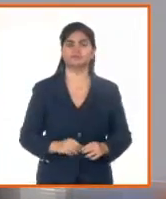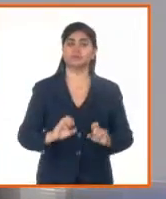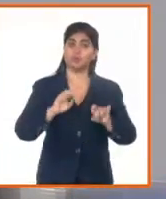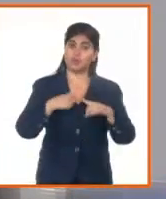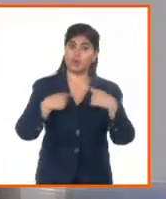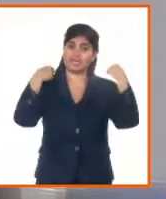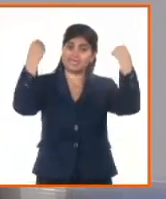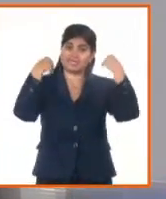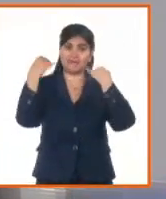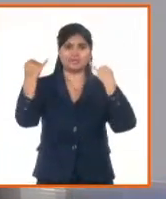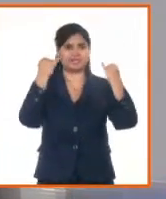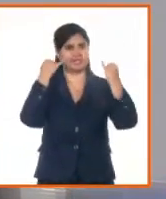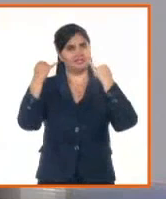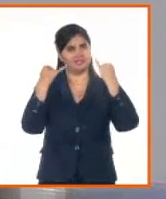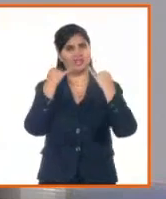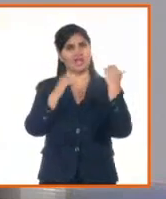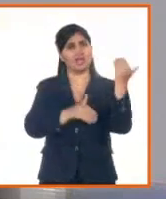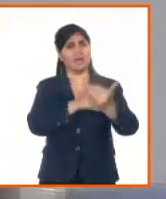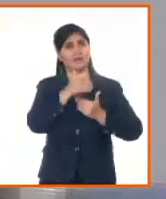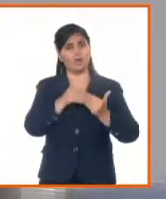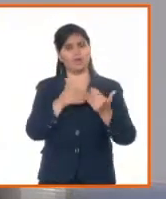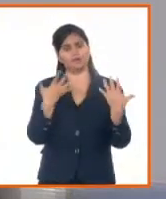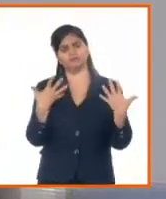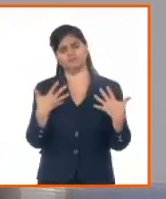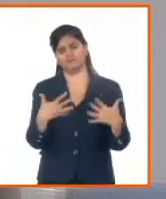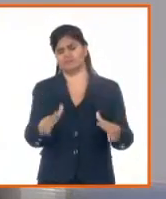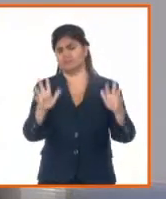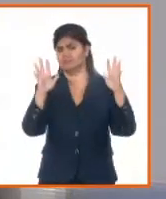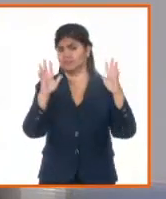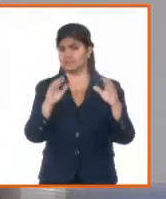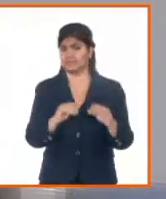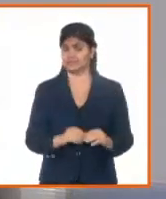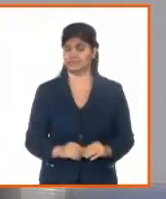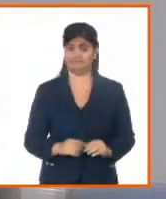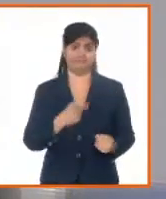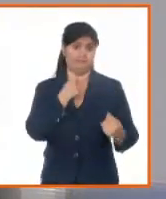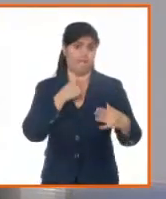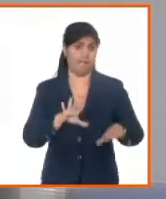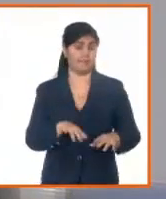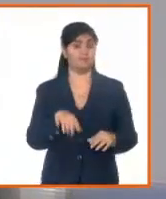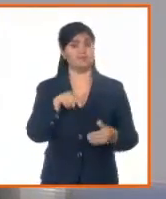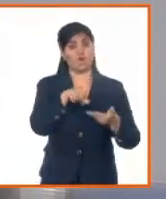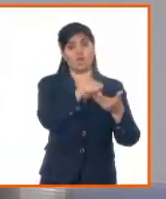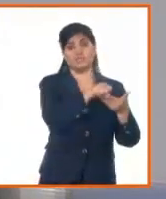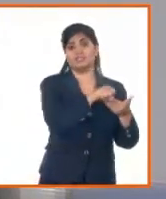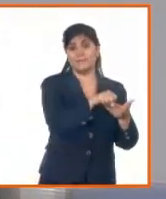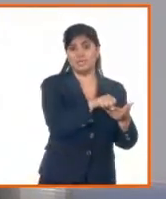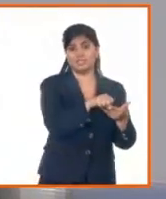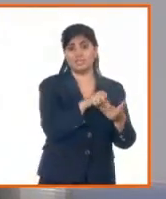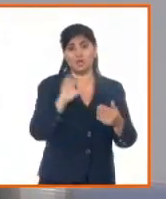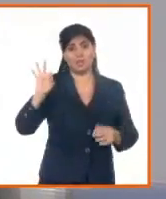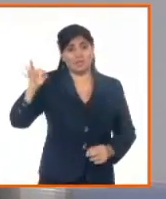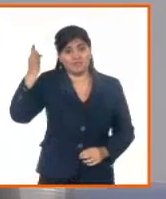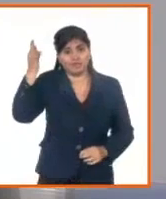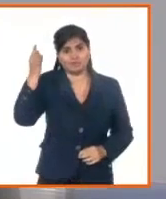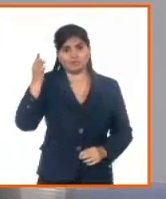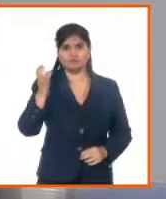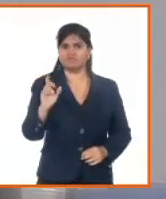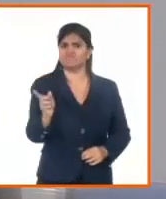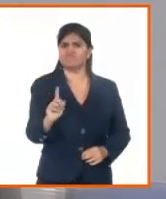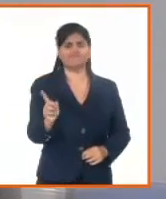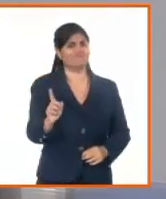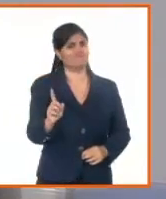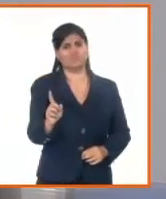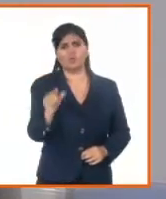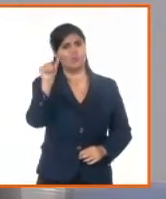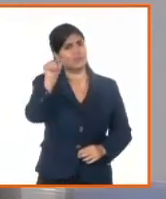que tenemos problemas. Es insuficiente, por ejemplo, hoy la calidad en que se prestan los servicios. Es insuficiente